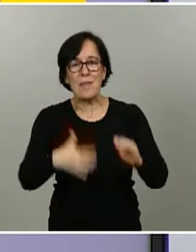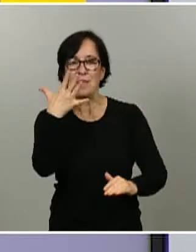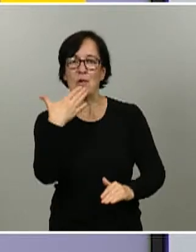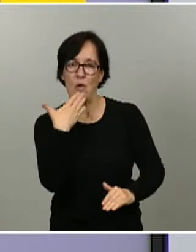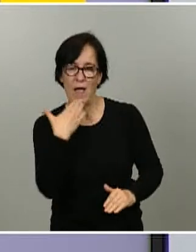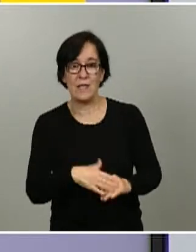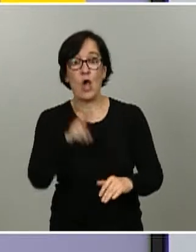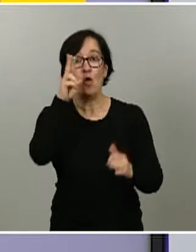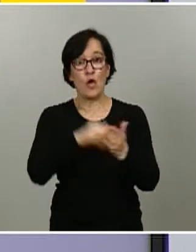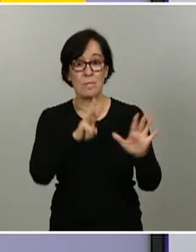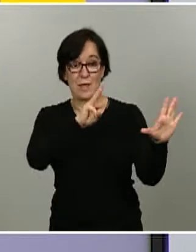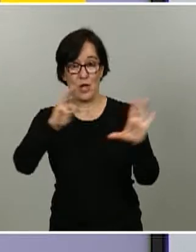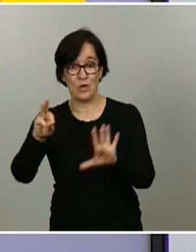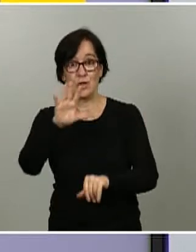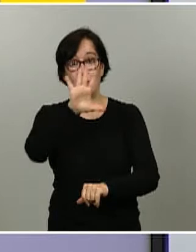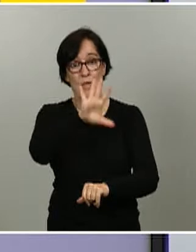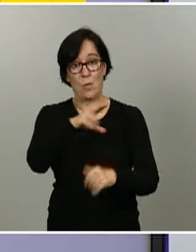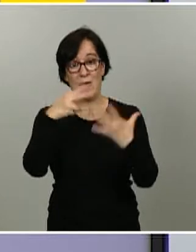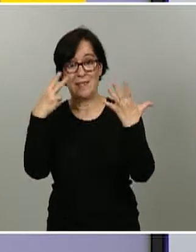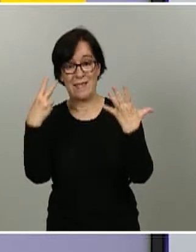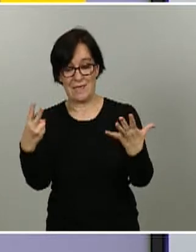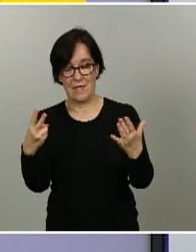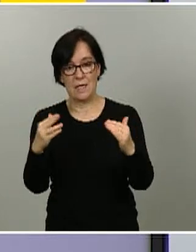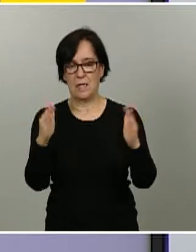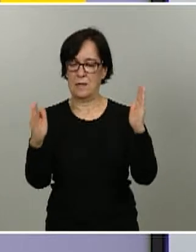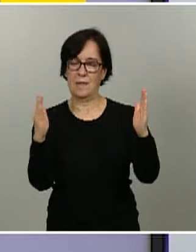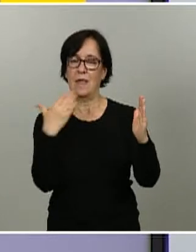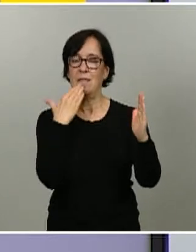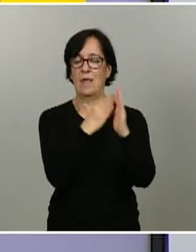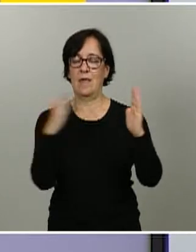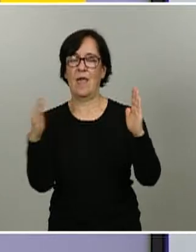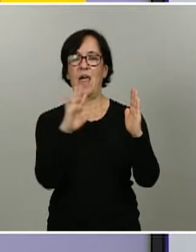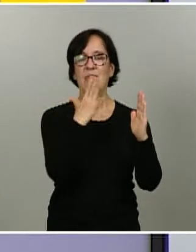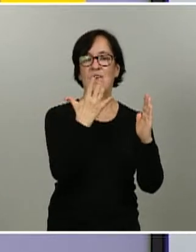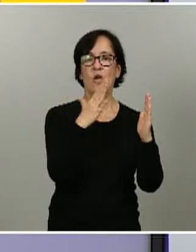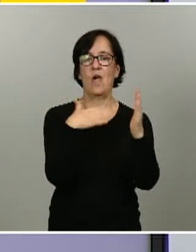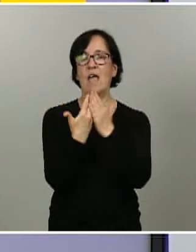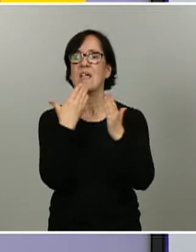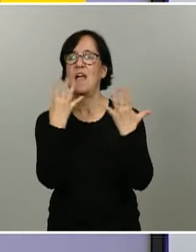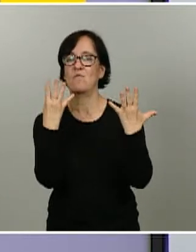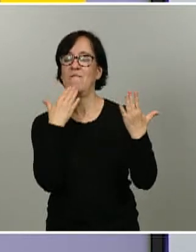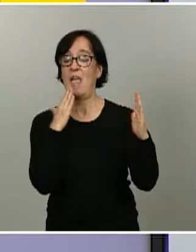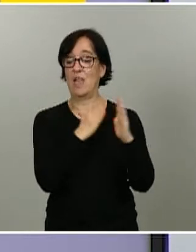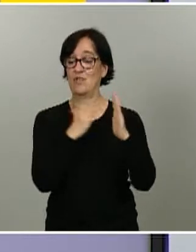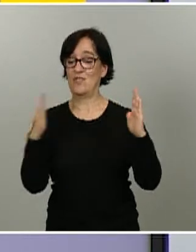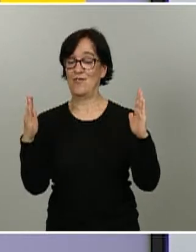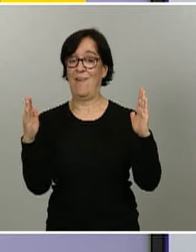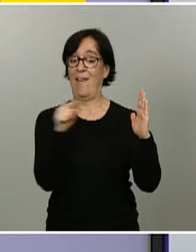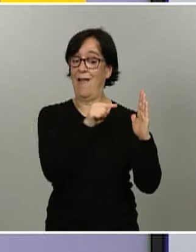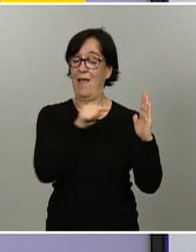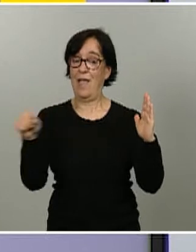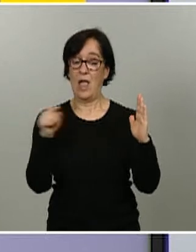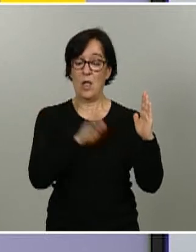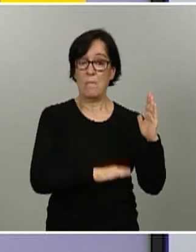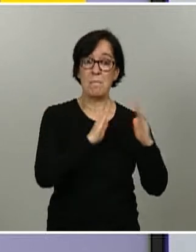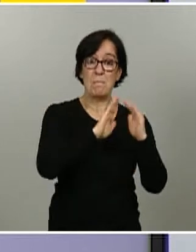2.857 que están en la franja de edad entre cinco y nueve años. De estos niños, en los menores de un año, la